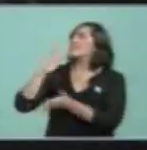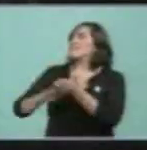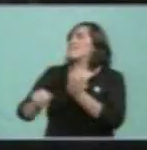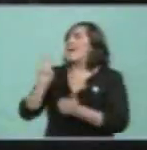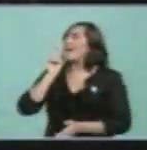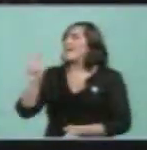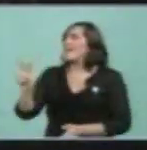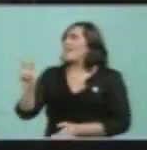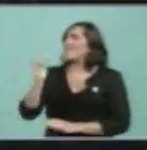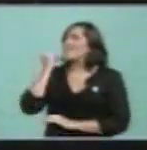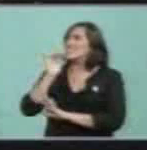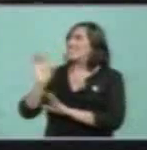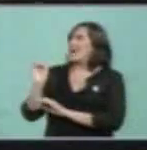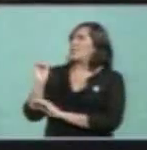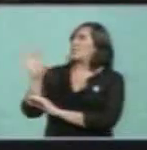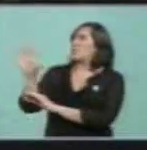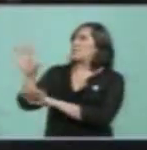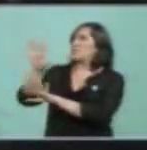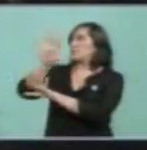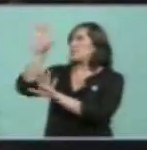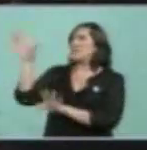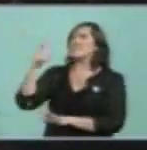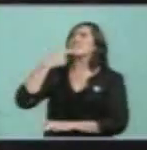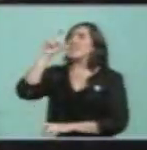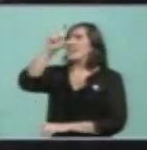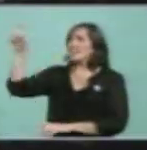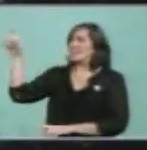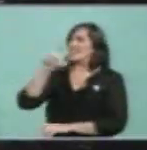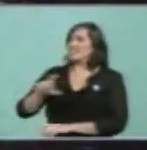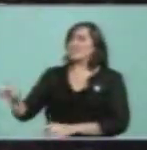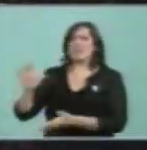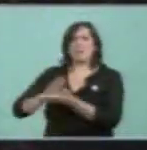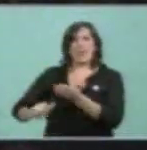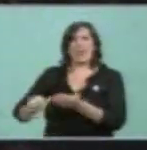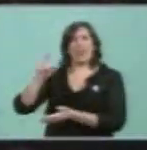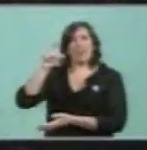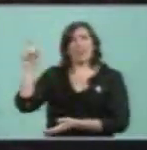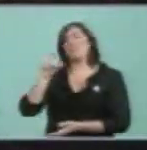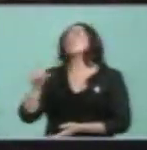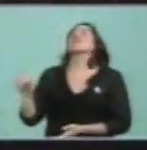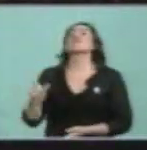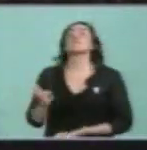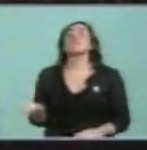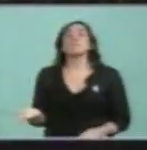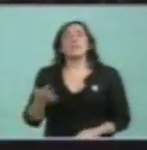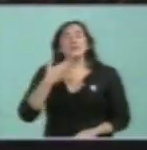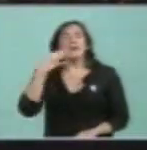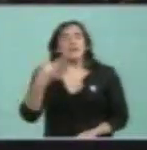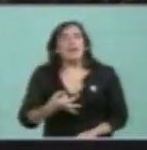y la verdad que me